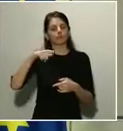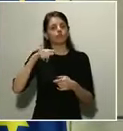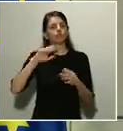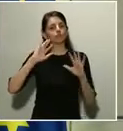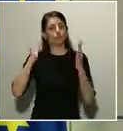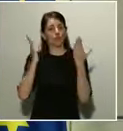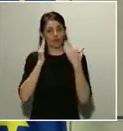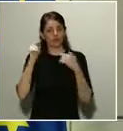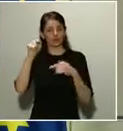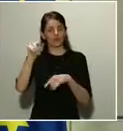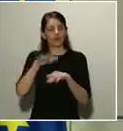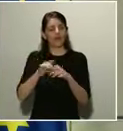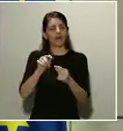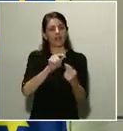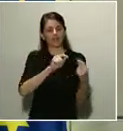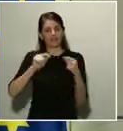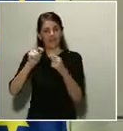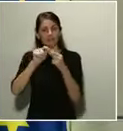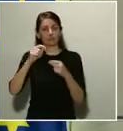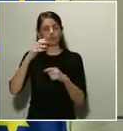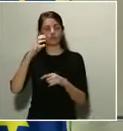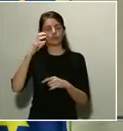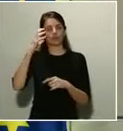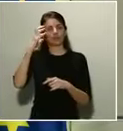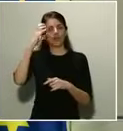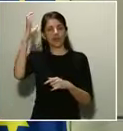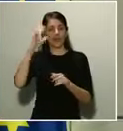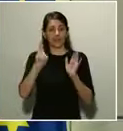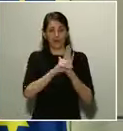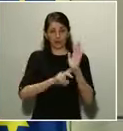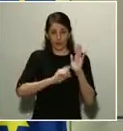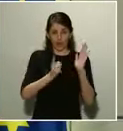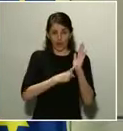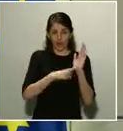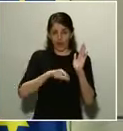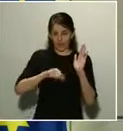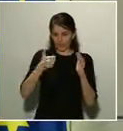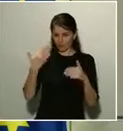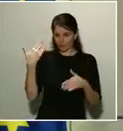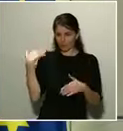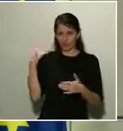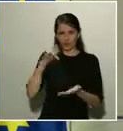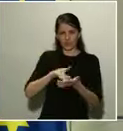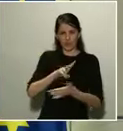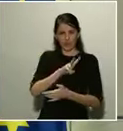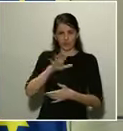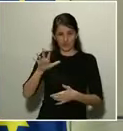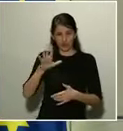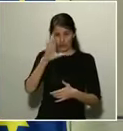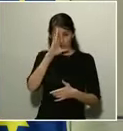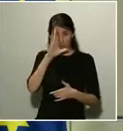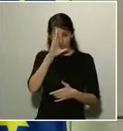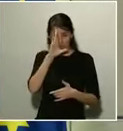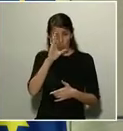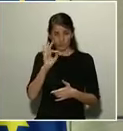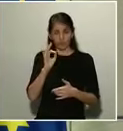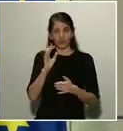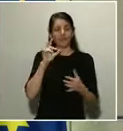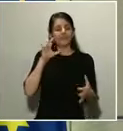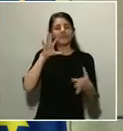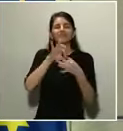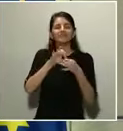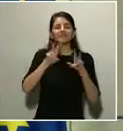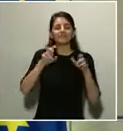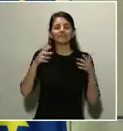el Real Decreto Ley que aprobamos el día 25 del mes de febrero, en relación con la